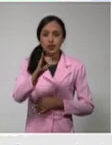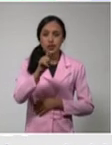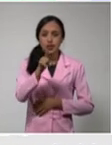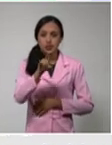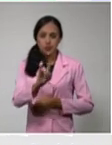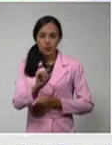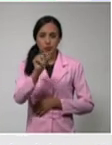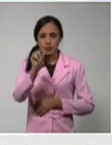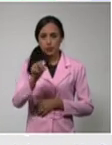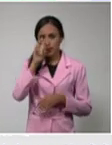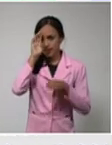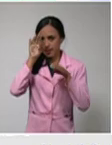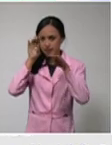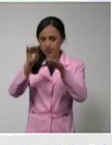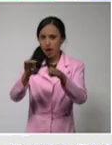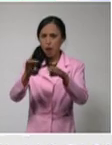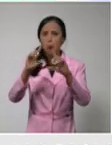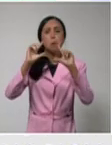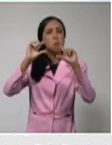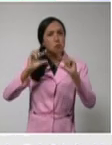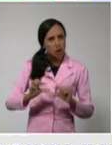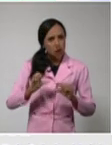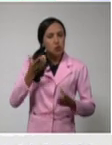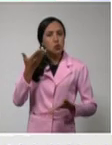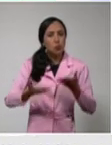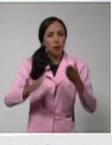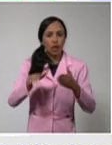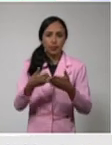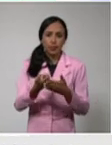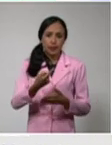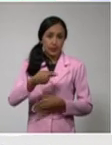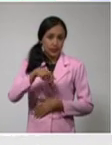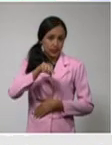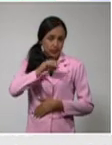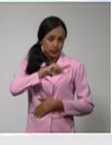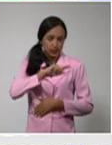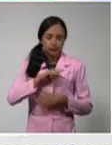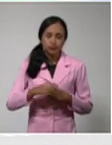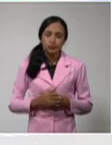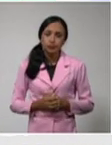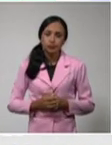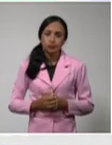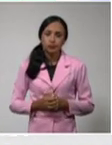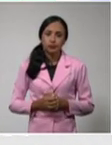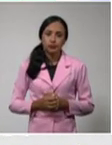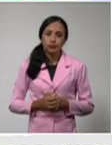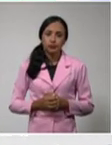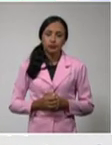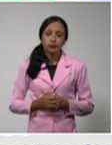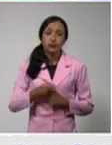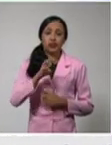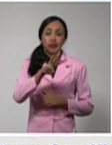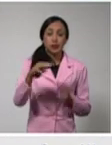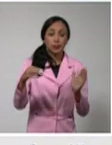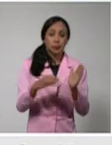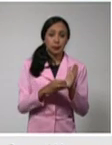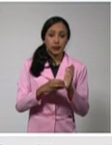ingresados, una cifra inferior a la del día de ayer, con 3.681